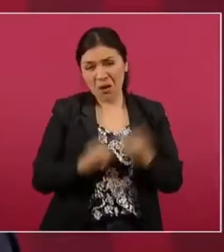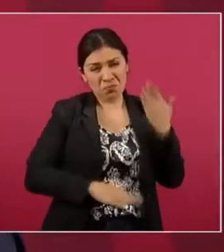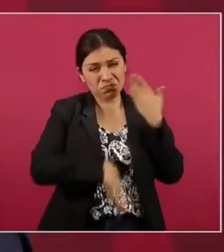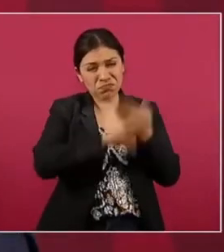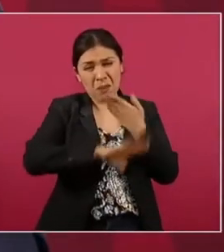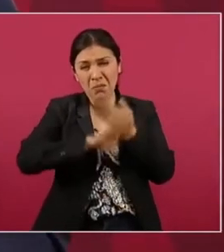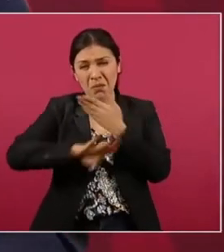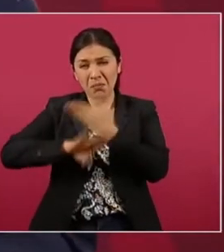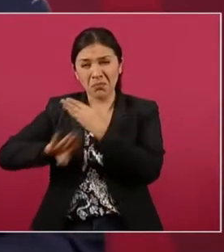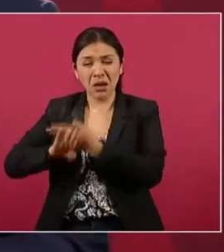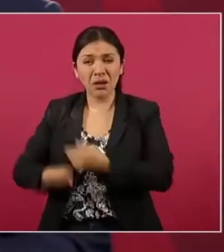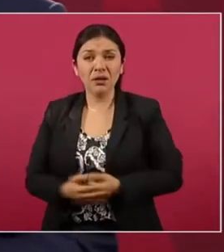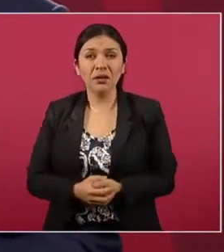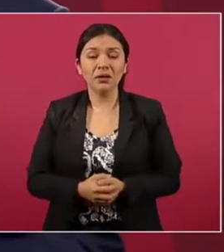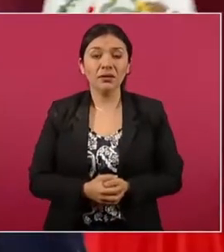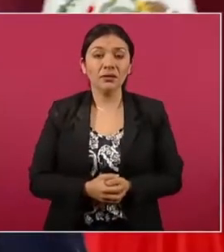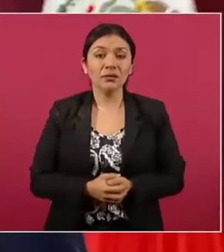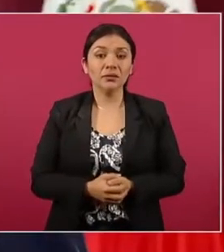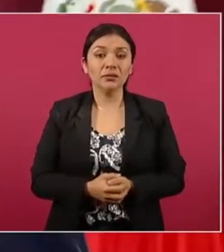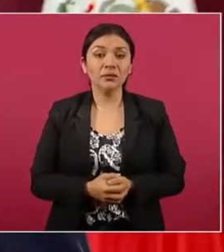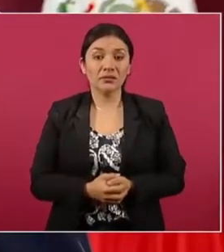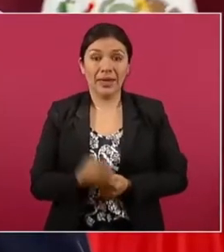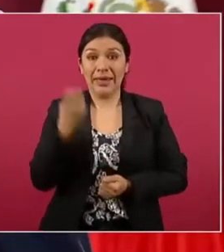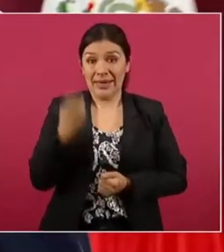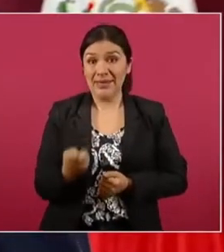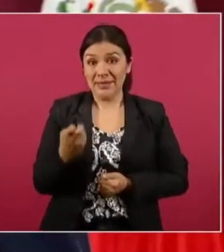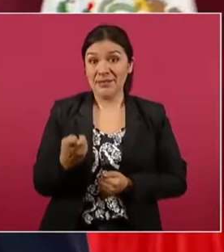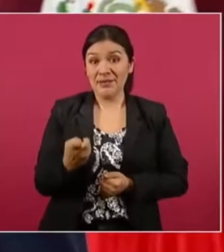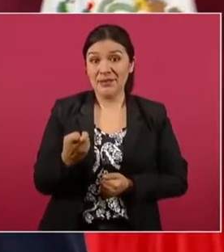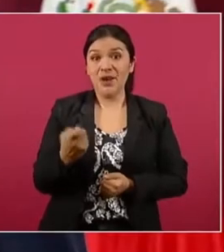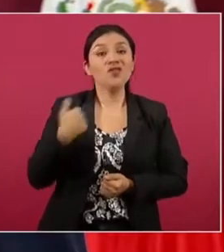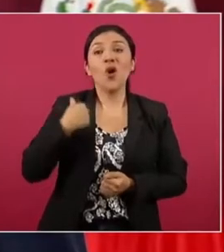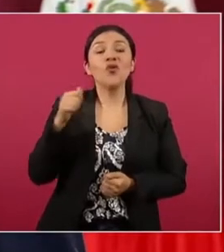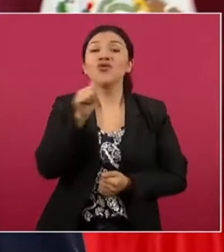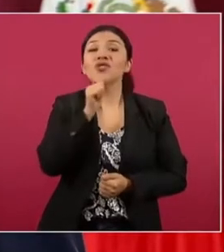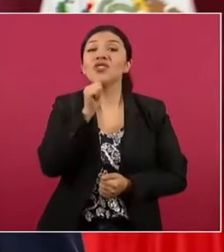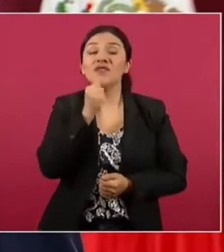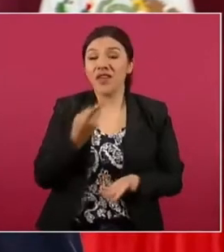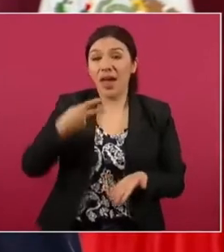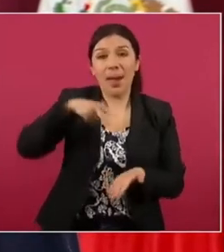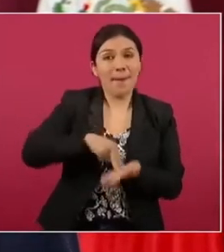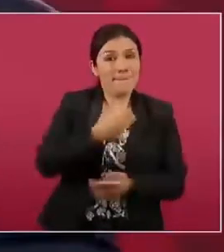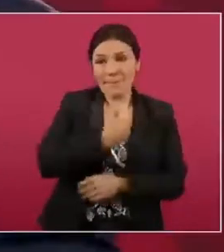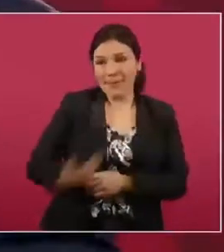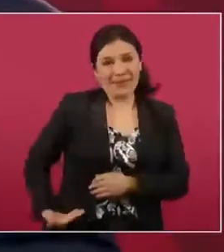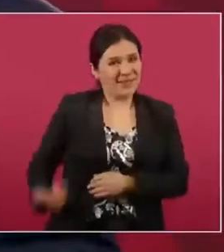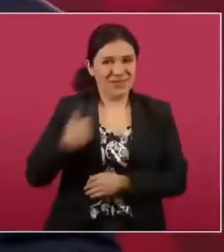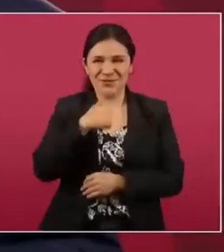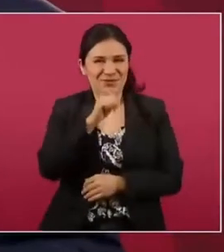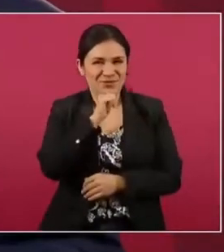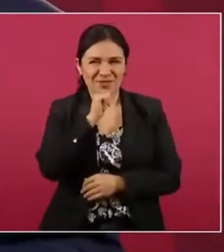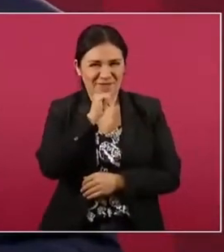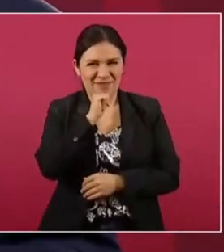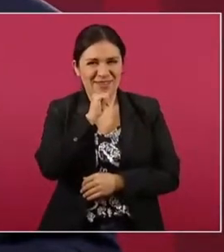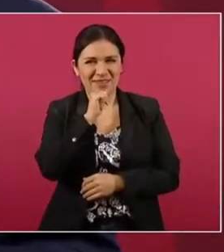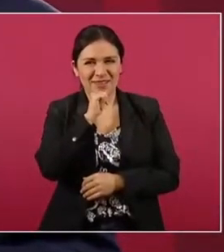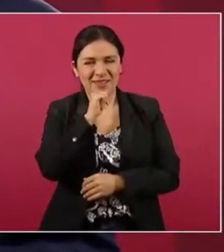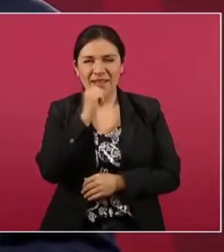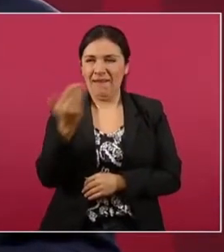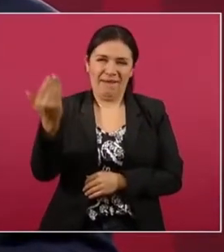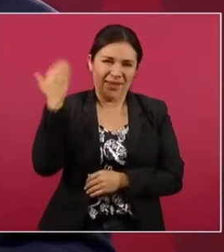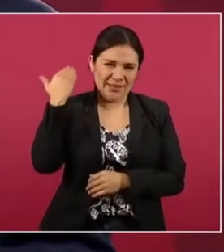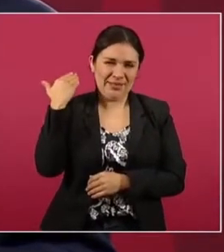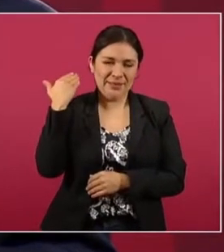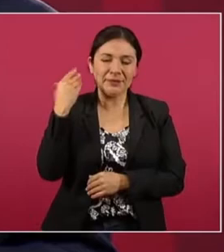eso me lo comentó y no era yo presidente y todavía no estaba como ahora,